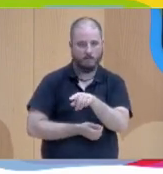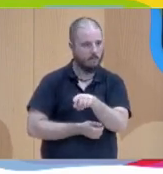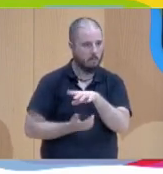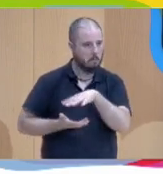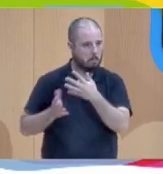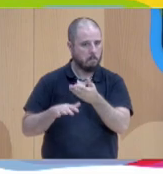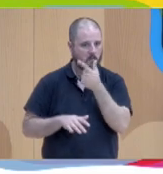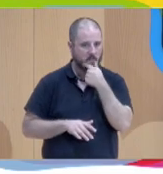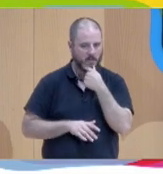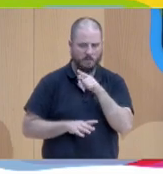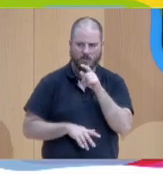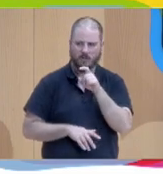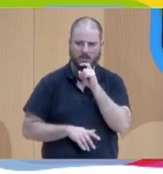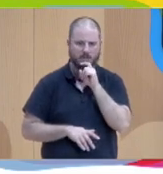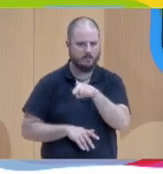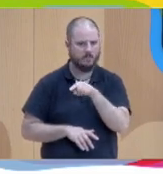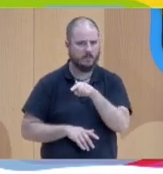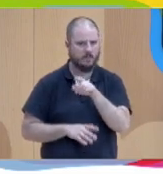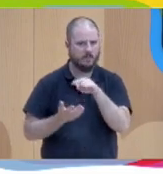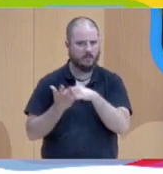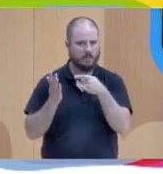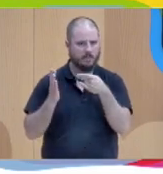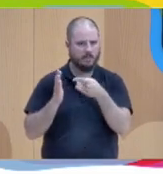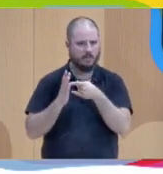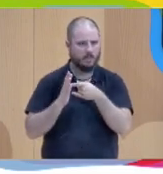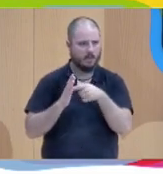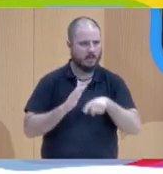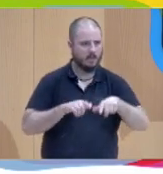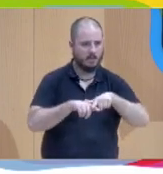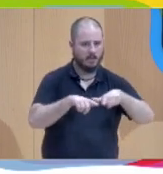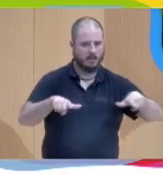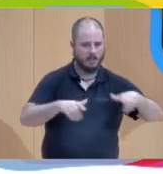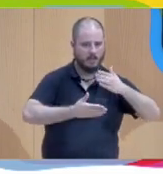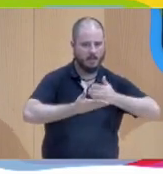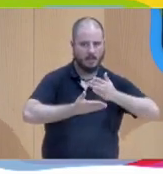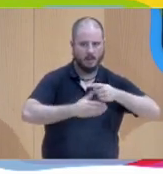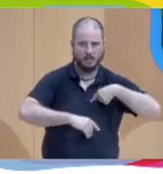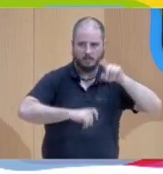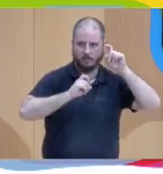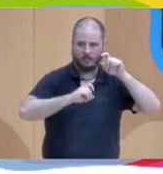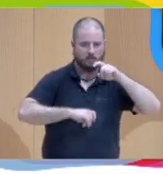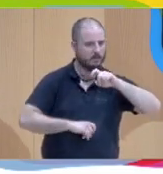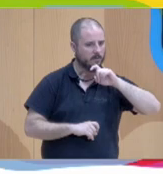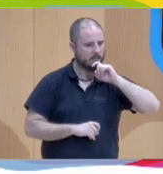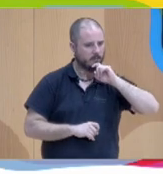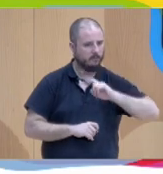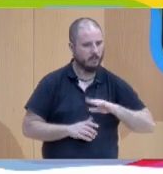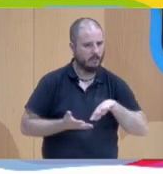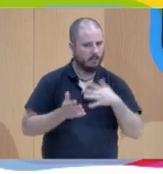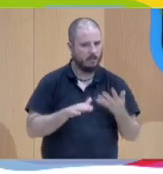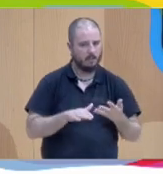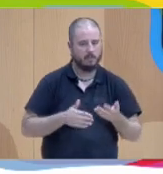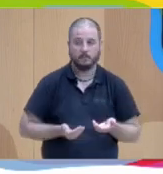complejo aplicar las técnicas o el modelo en el aula en mi labor actual como docente o sea, más allá de